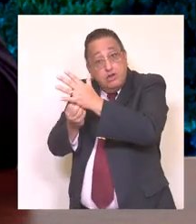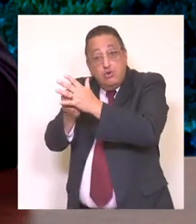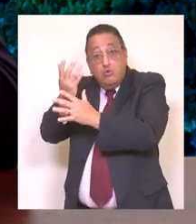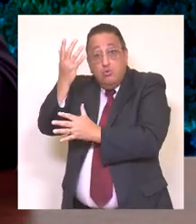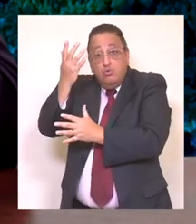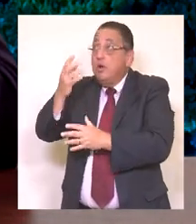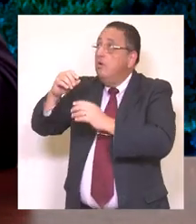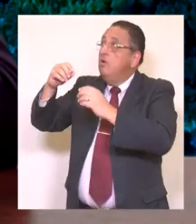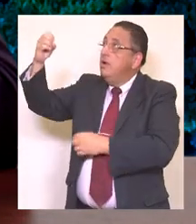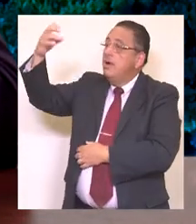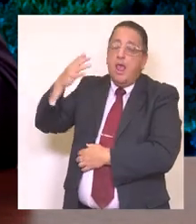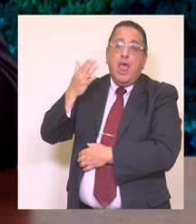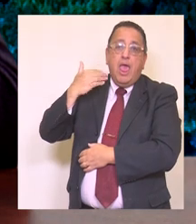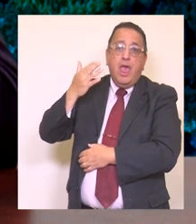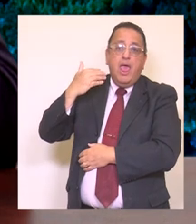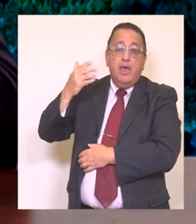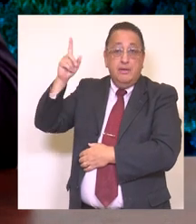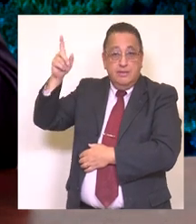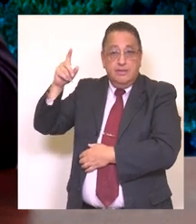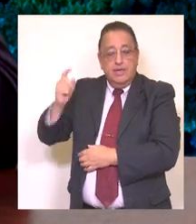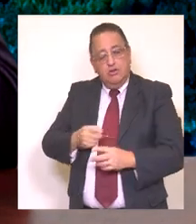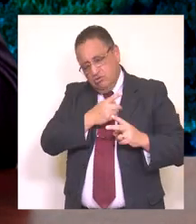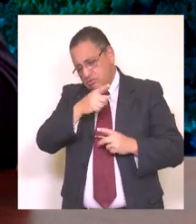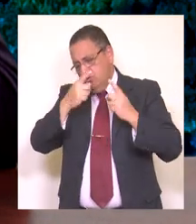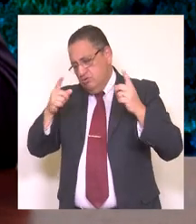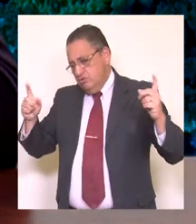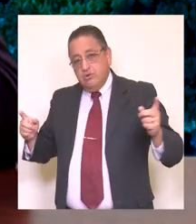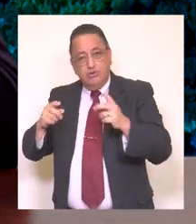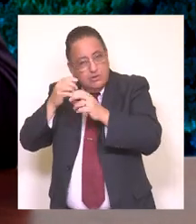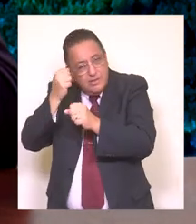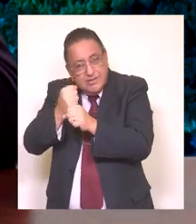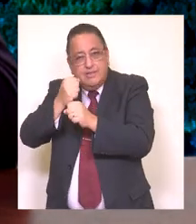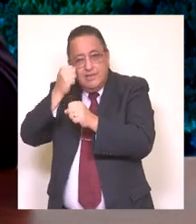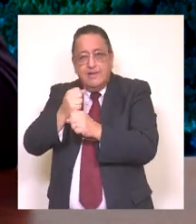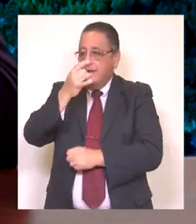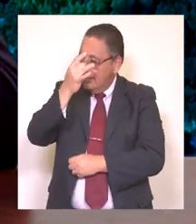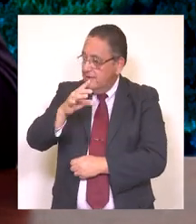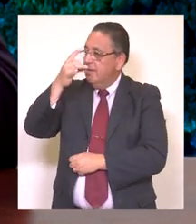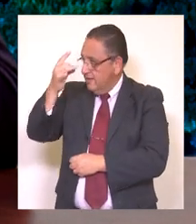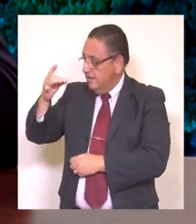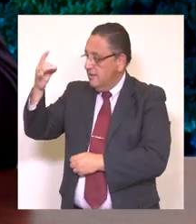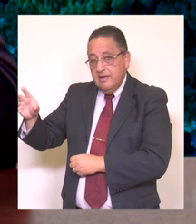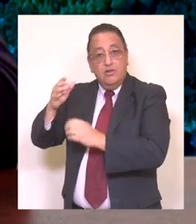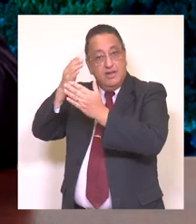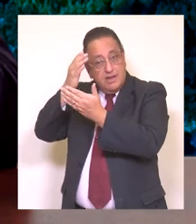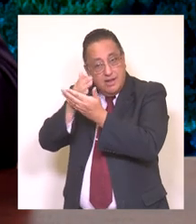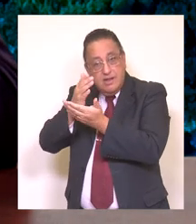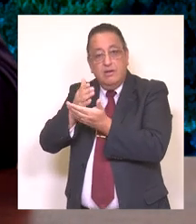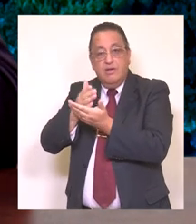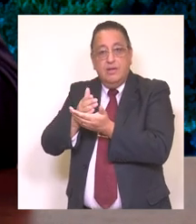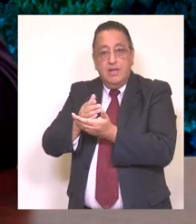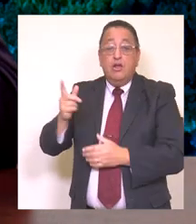de climatizadores, entre muchas otras obras más que desarrollamos en cada uno de los colegios de la comuna,